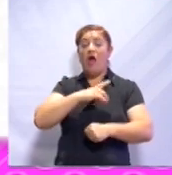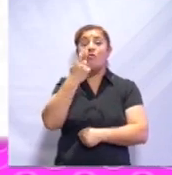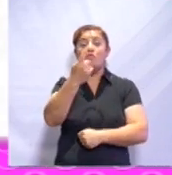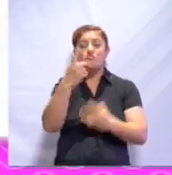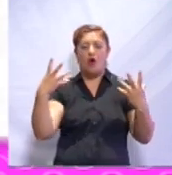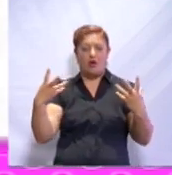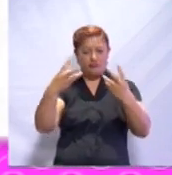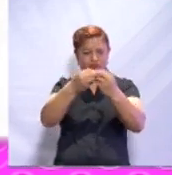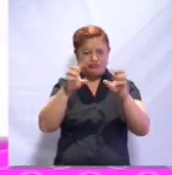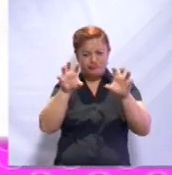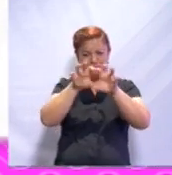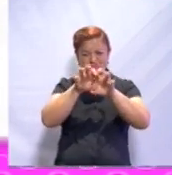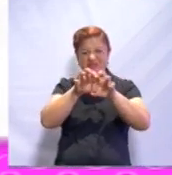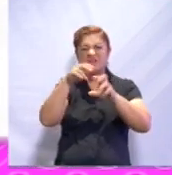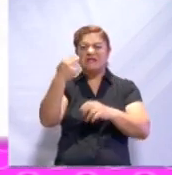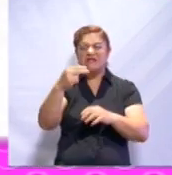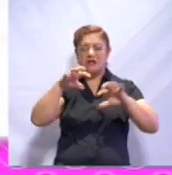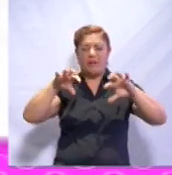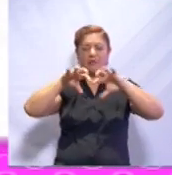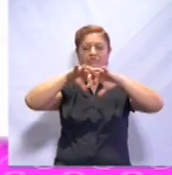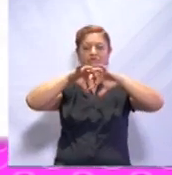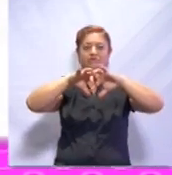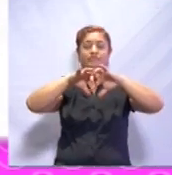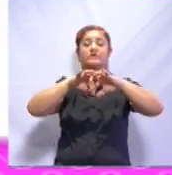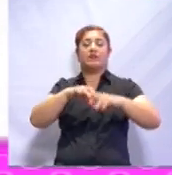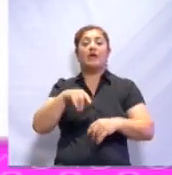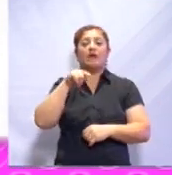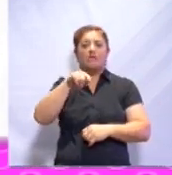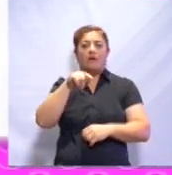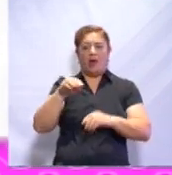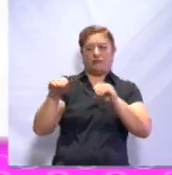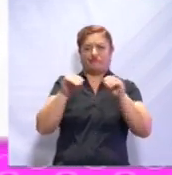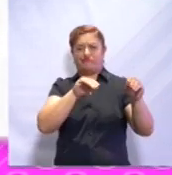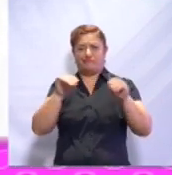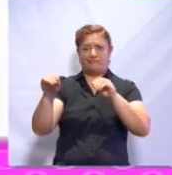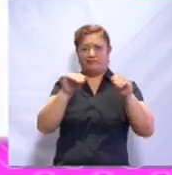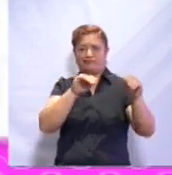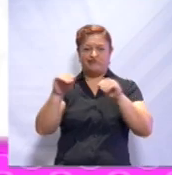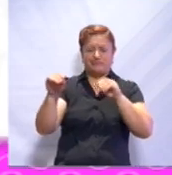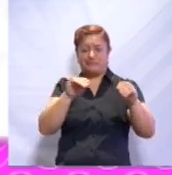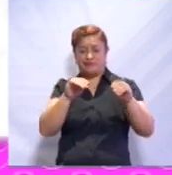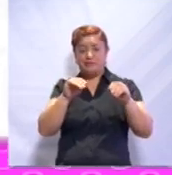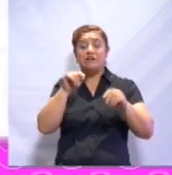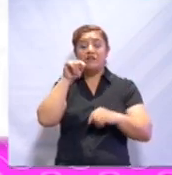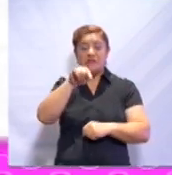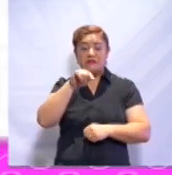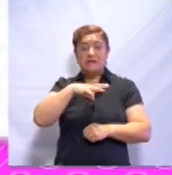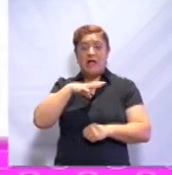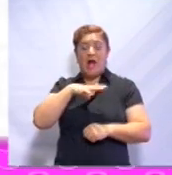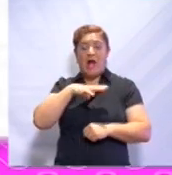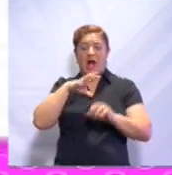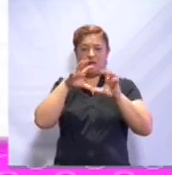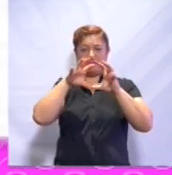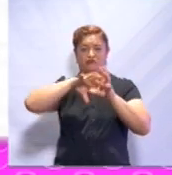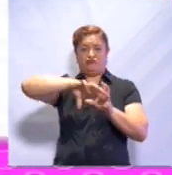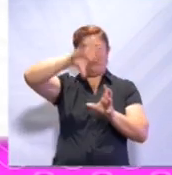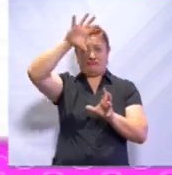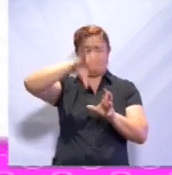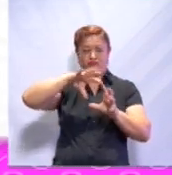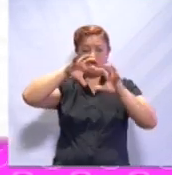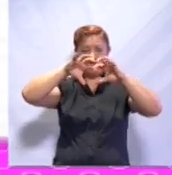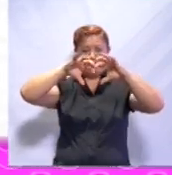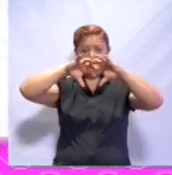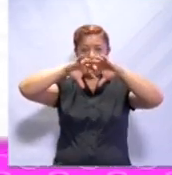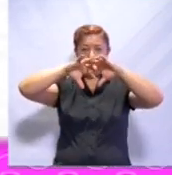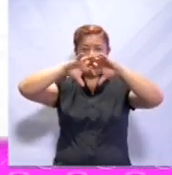continente llamado Pangea. Pero fue tanto el movimiento de las placas tectónicas que este supercontinente se empezó a